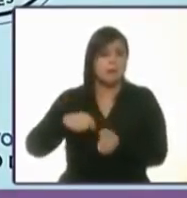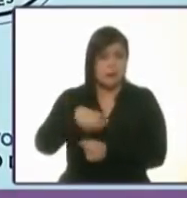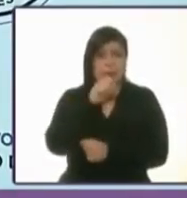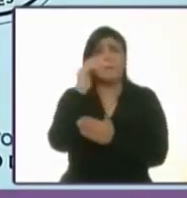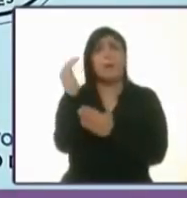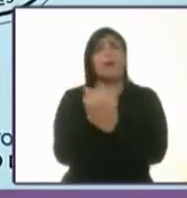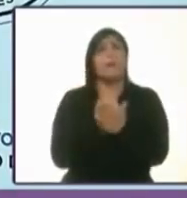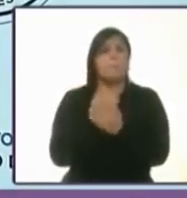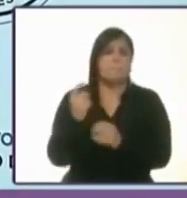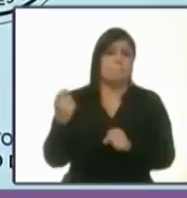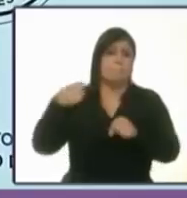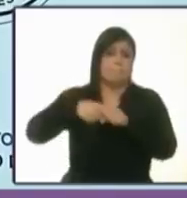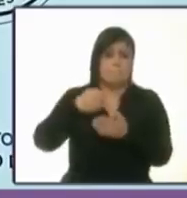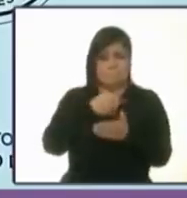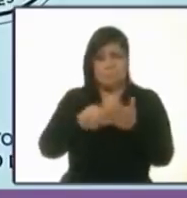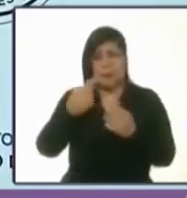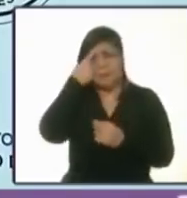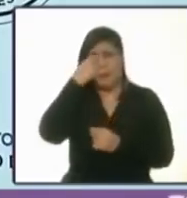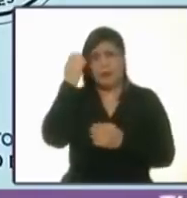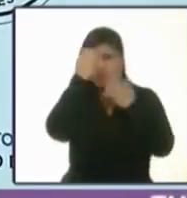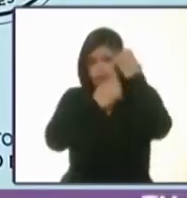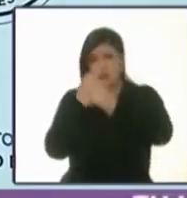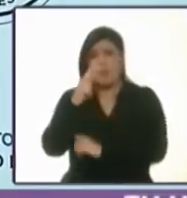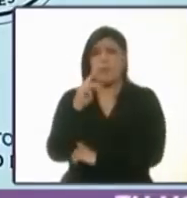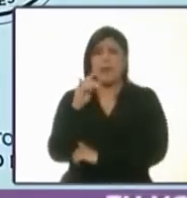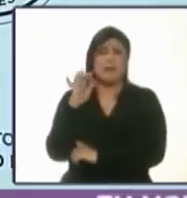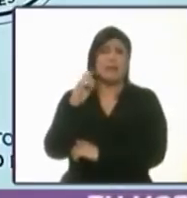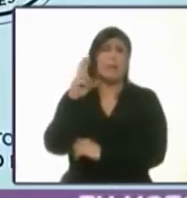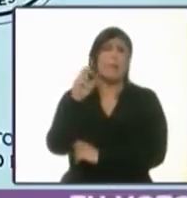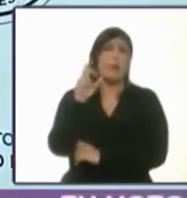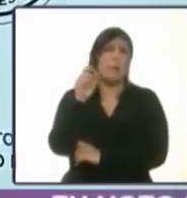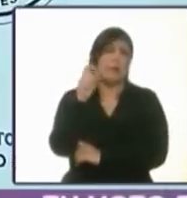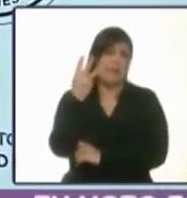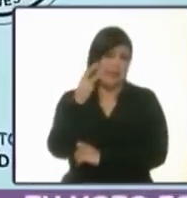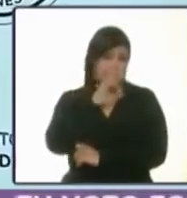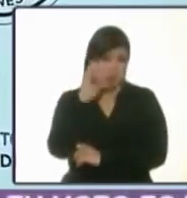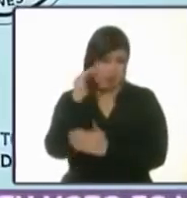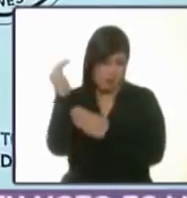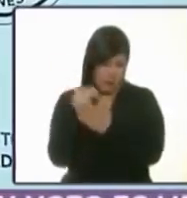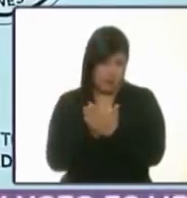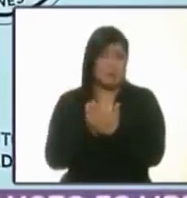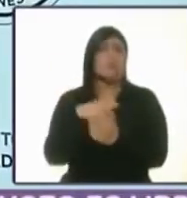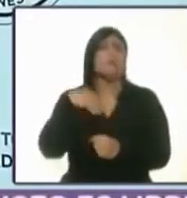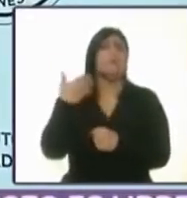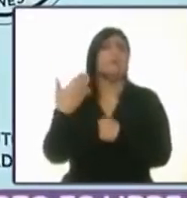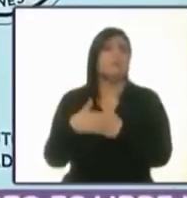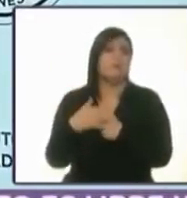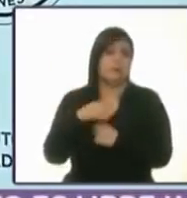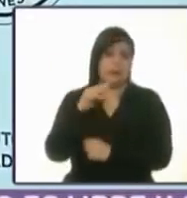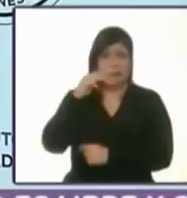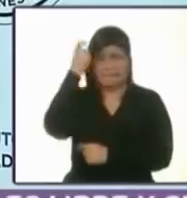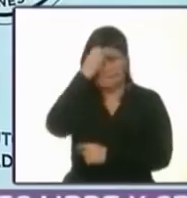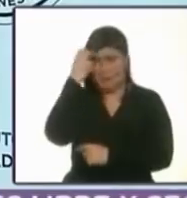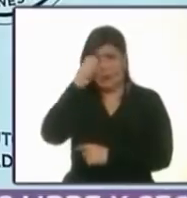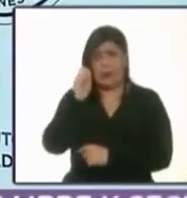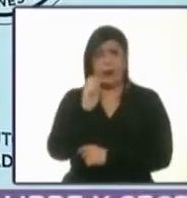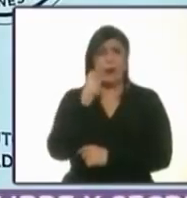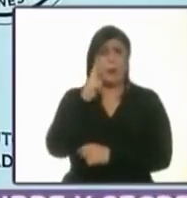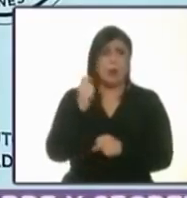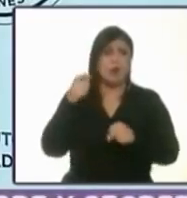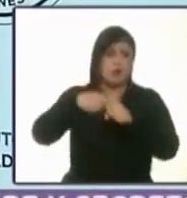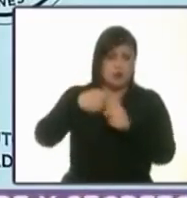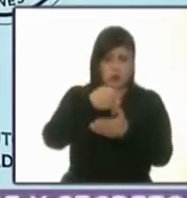verificentros 23% para la siguiente verificación. La verificación Miquel Arriola la va a ser